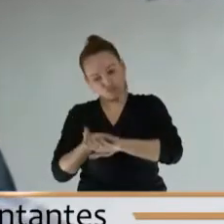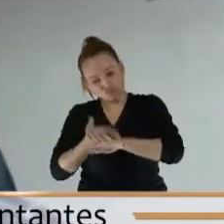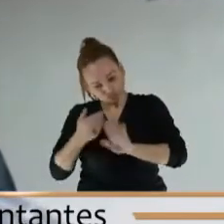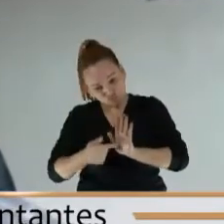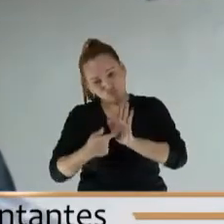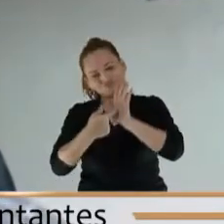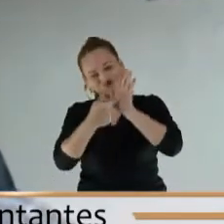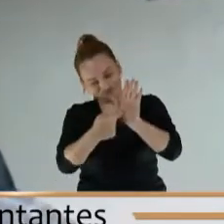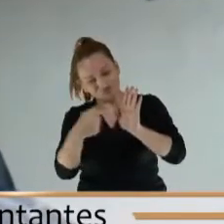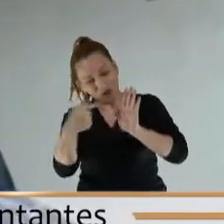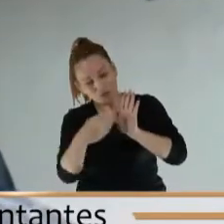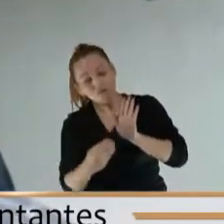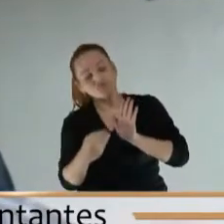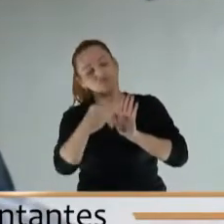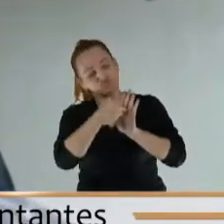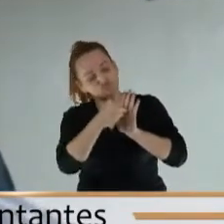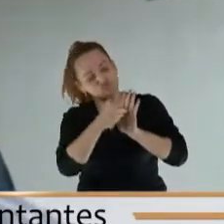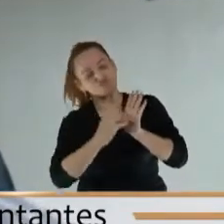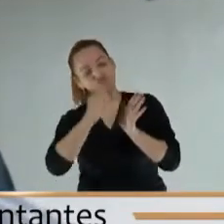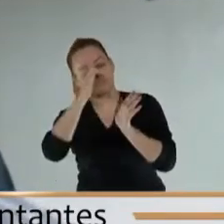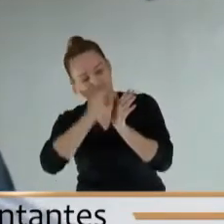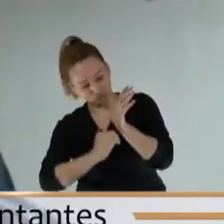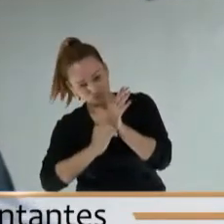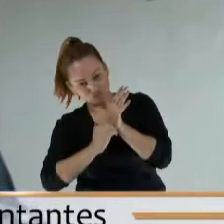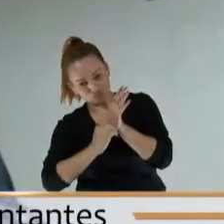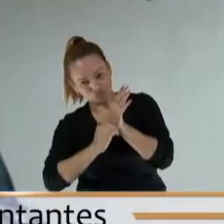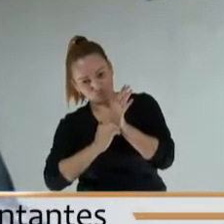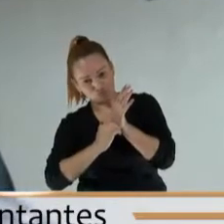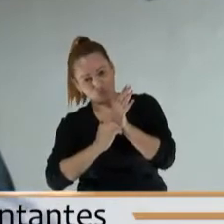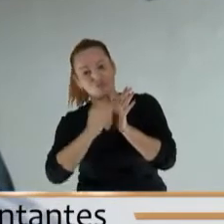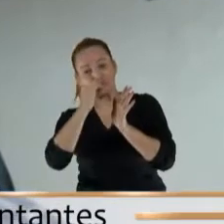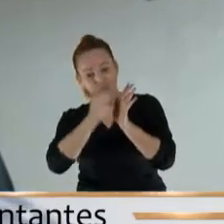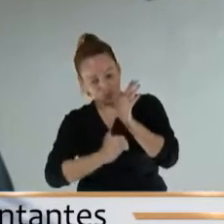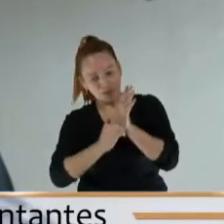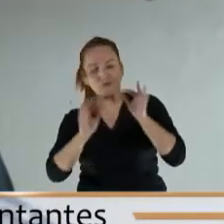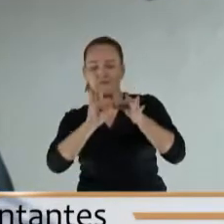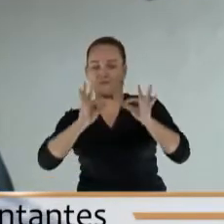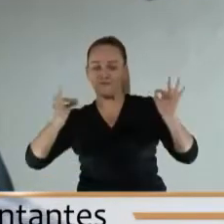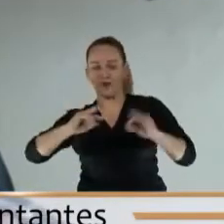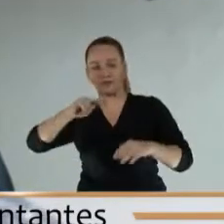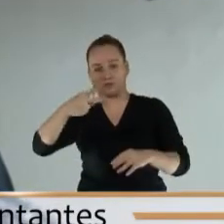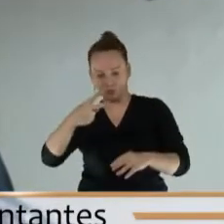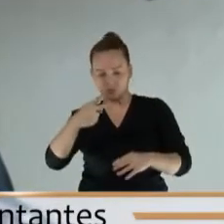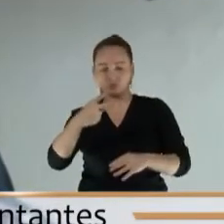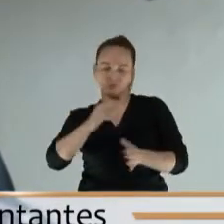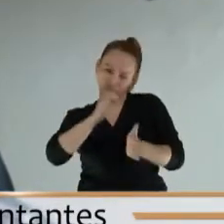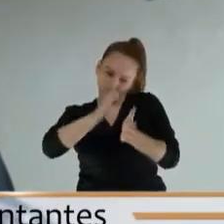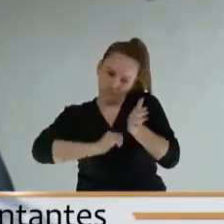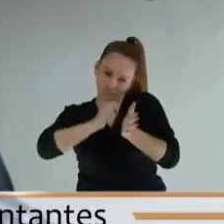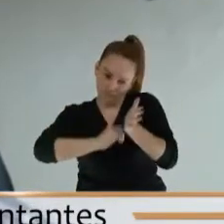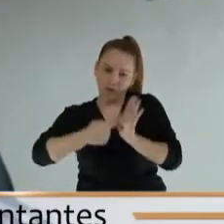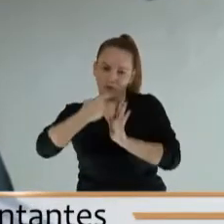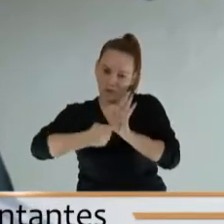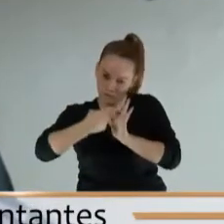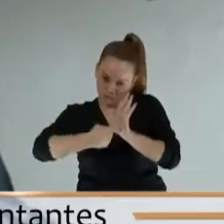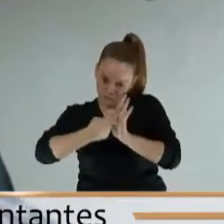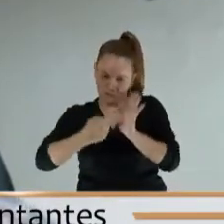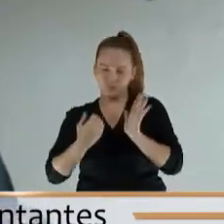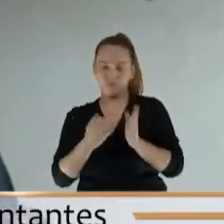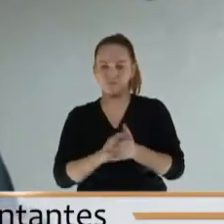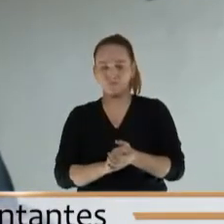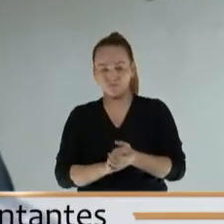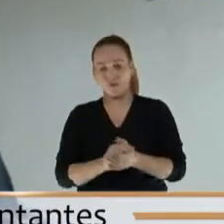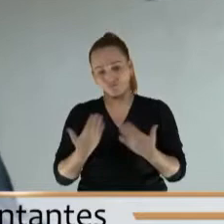excluir tanto de la conciliación del Senado como de Cámara los dos párrafos que nos permitan destrabar la conciliación